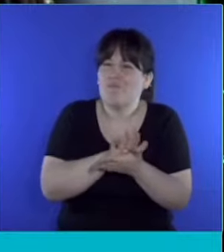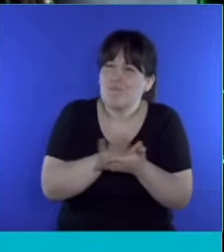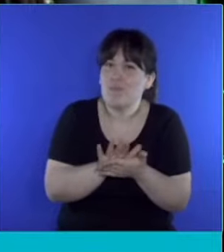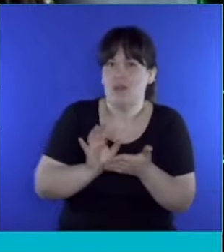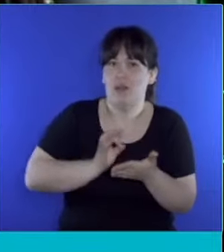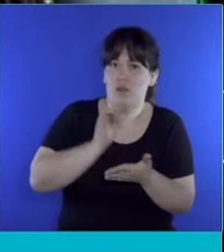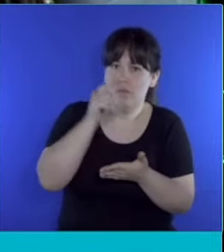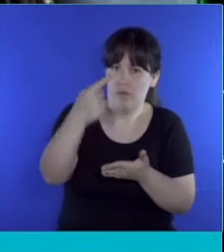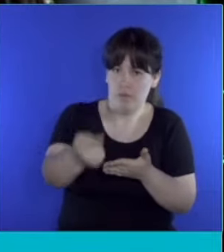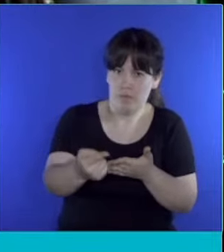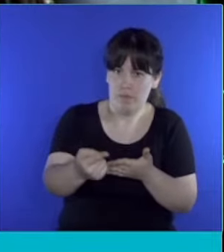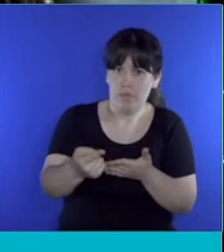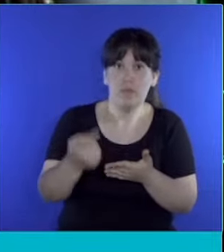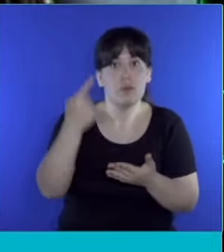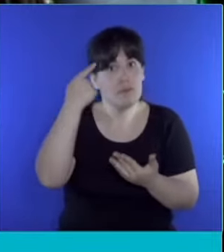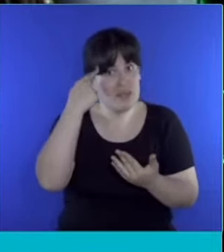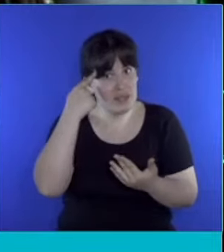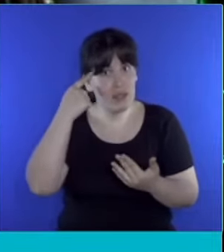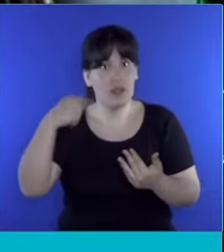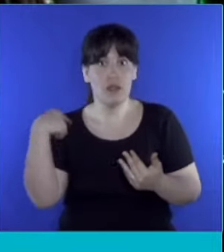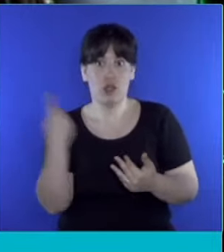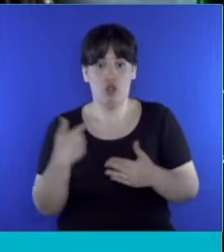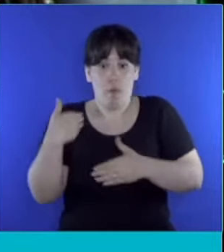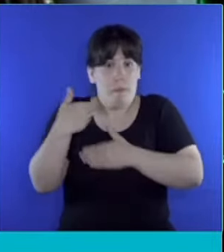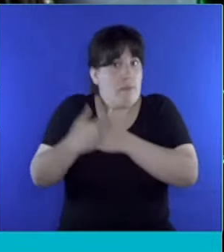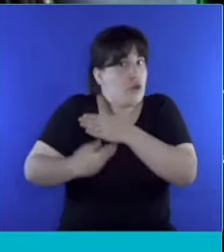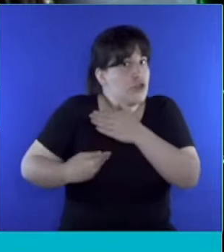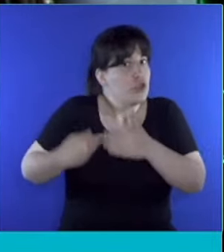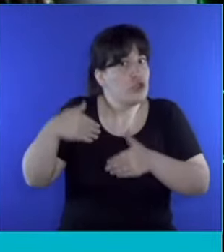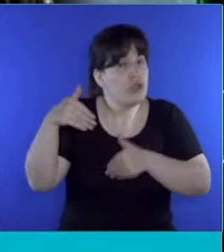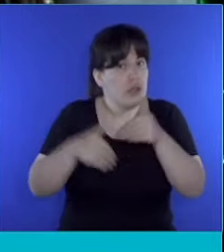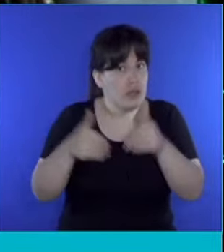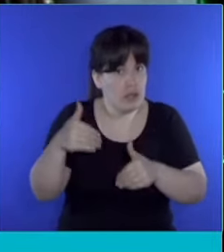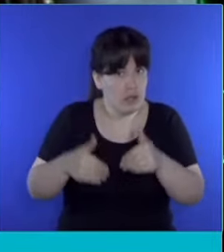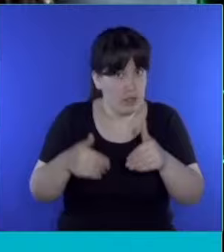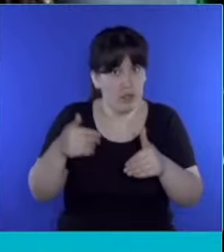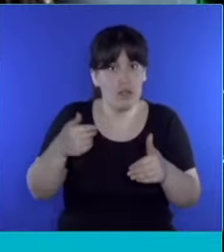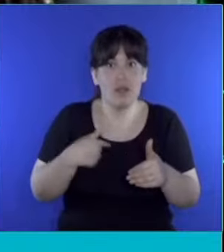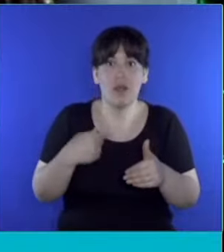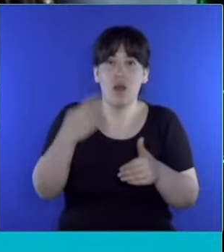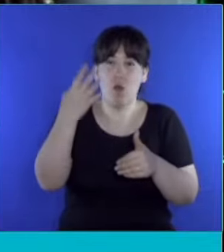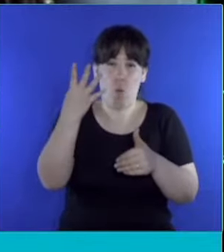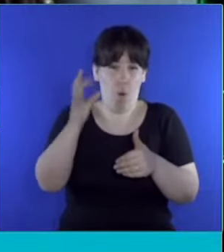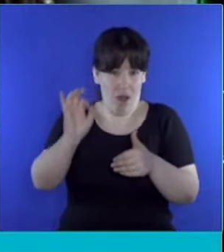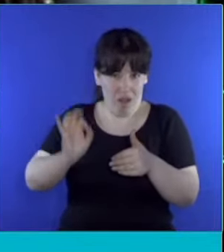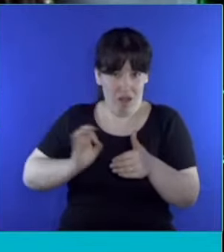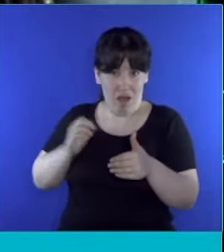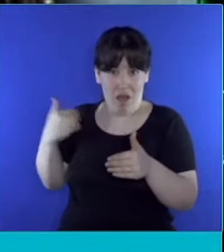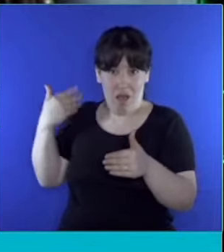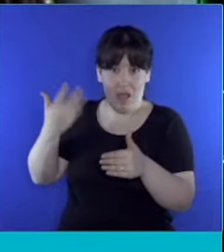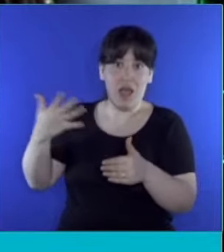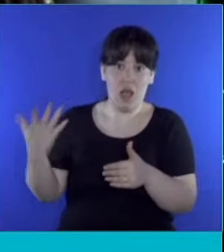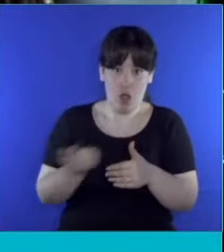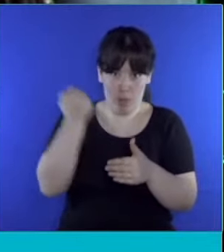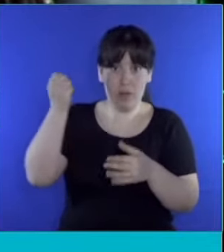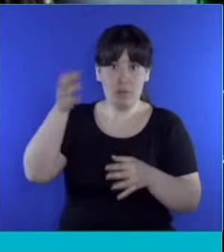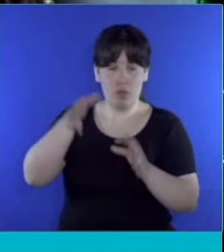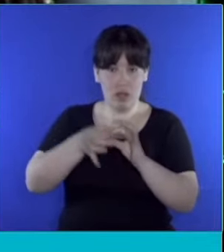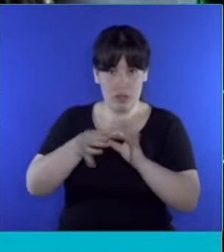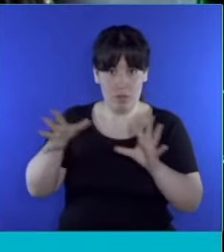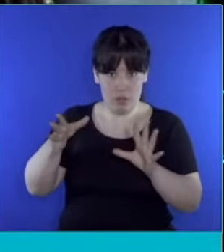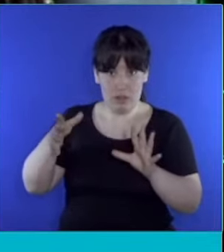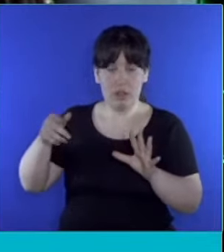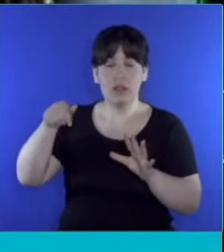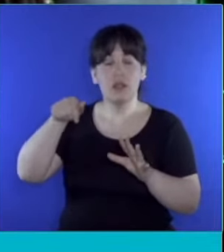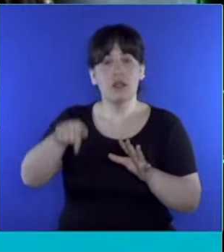año que viene. Siempre teniendo en cuenta que nuestro proceso electoral, a lo largo de estas cuatro décadas de la recuperación de la democracia, ha